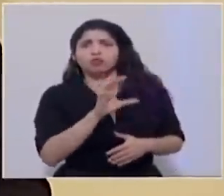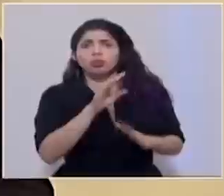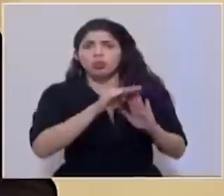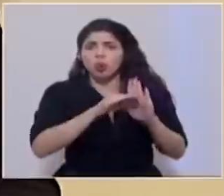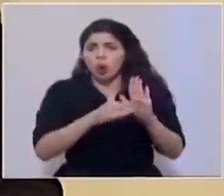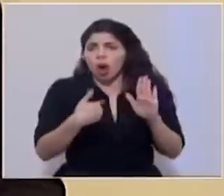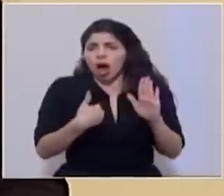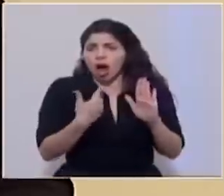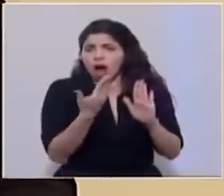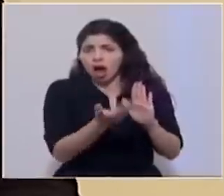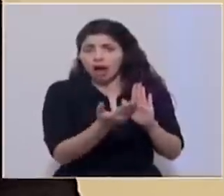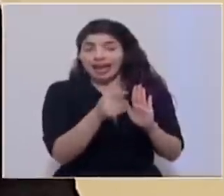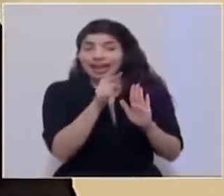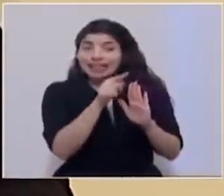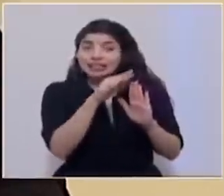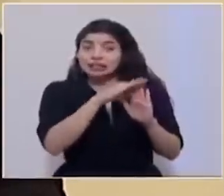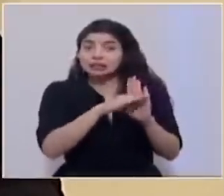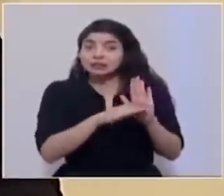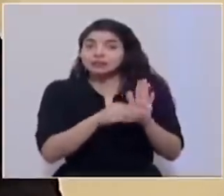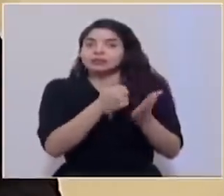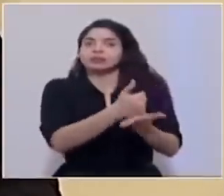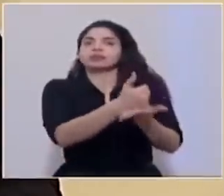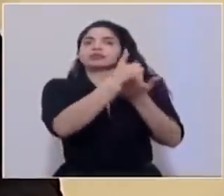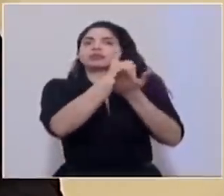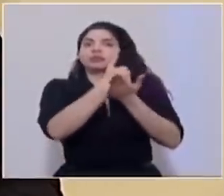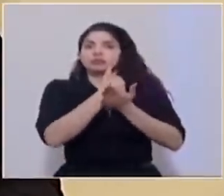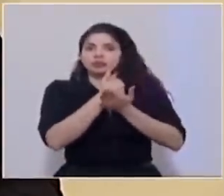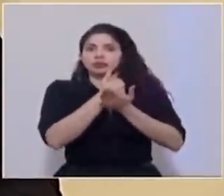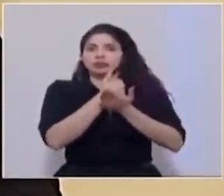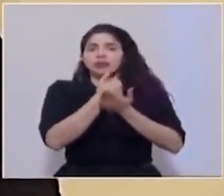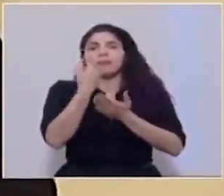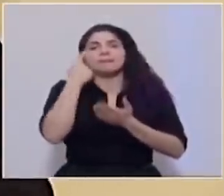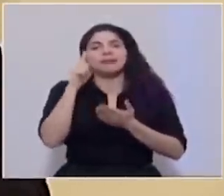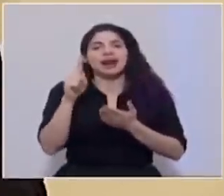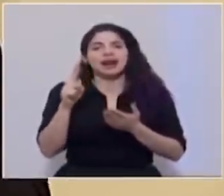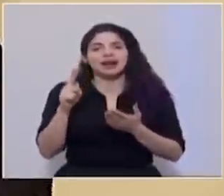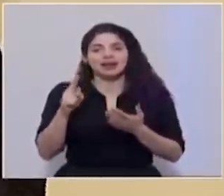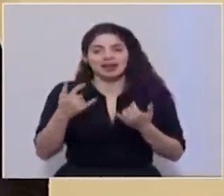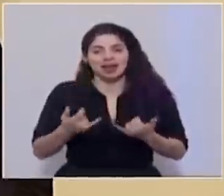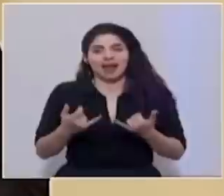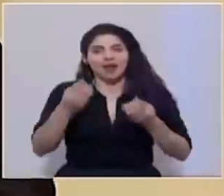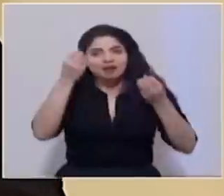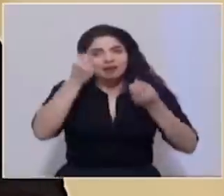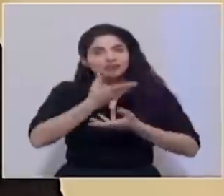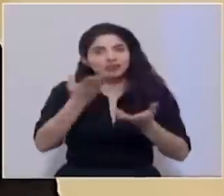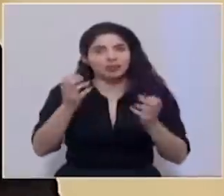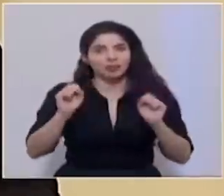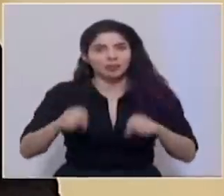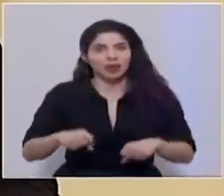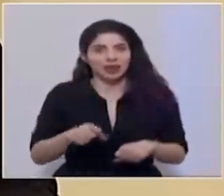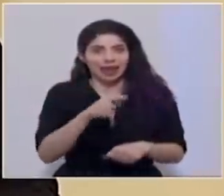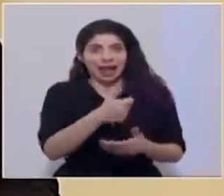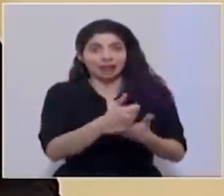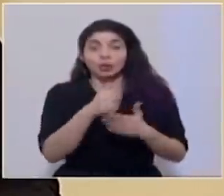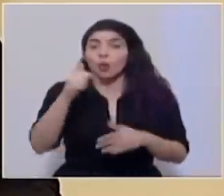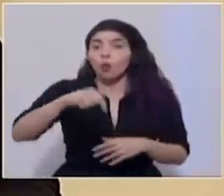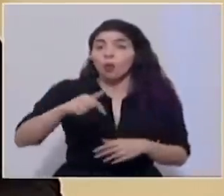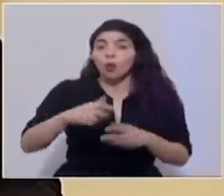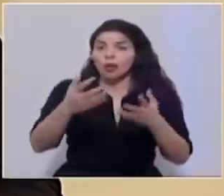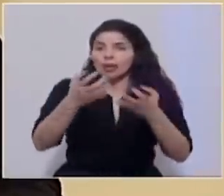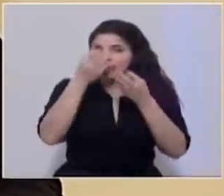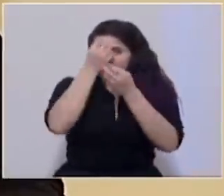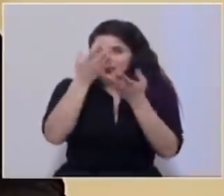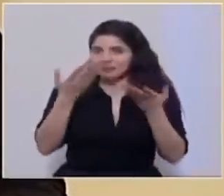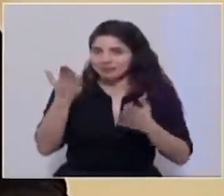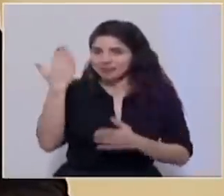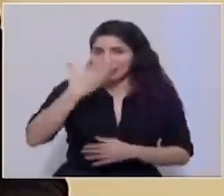que precisamente nos permiten dar este tipo de comunicación. Hoy queremos informar, como